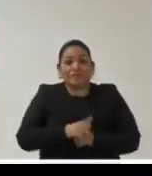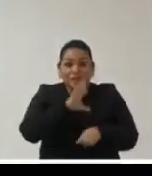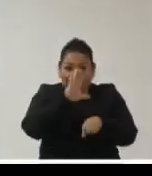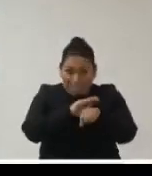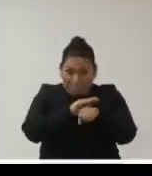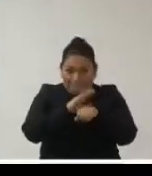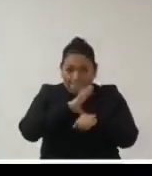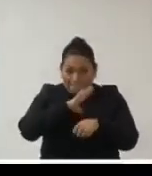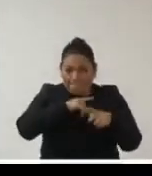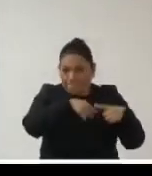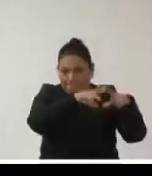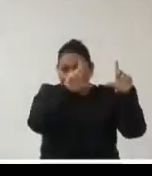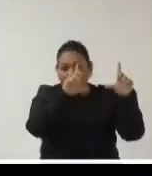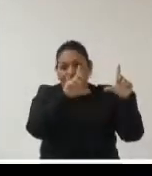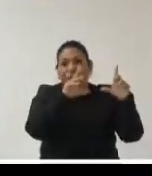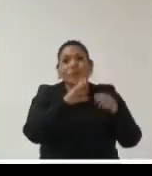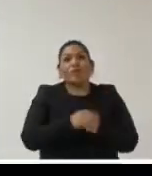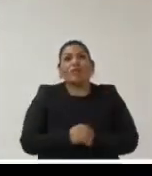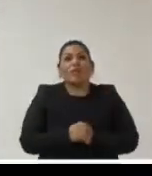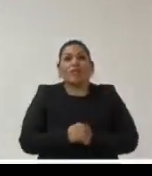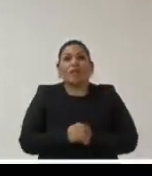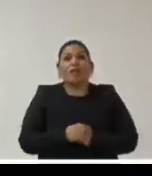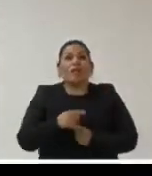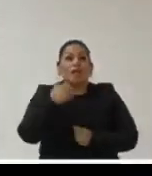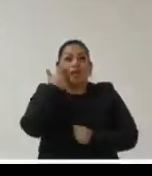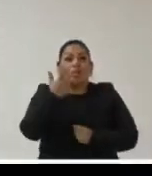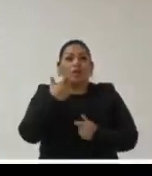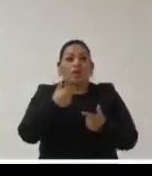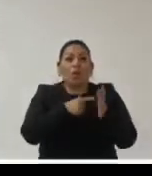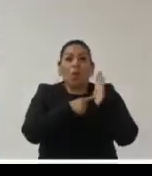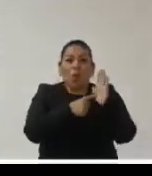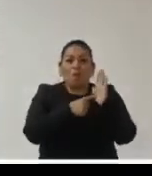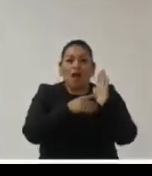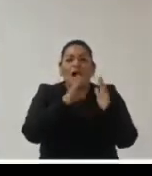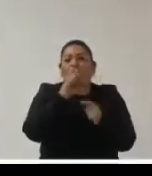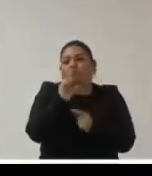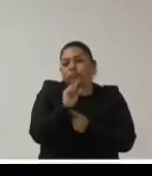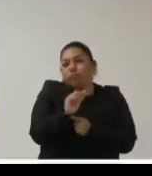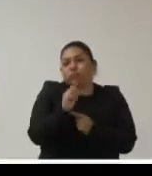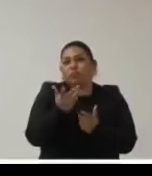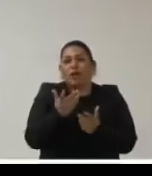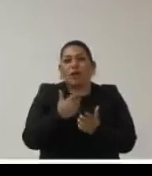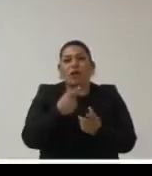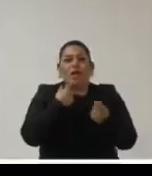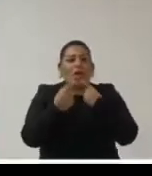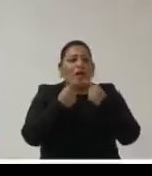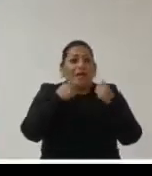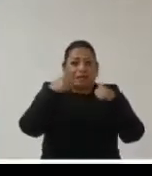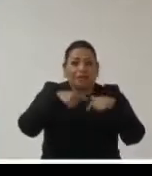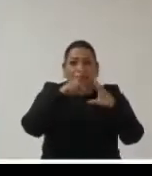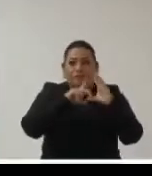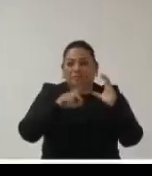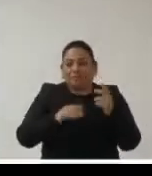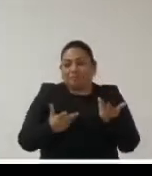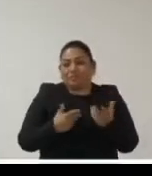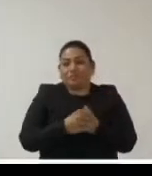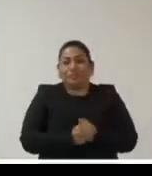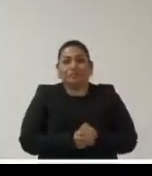tengo una presentación que quisiera mostrarles para poder mostrar un poco lo que hemos estado discutiendo en nuestro país ¿no?